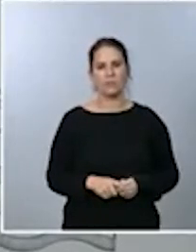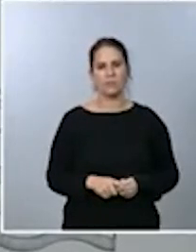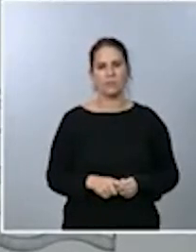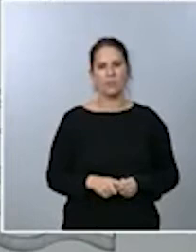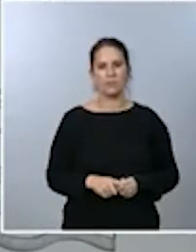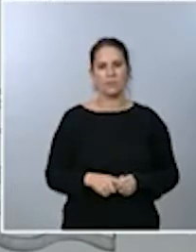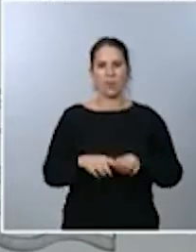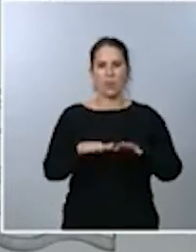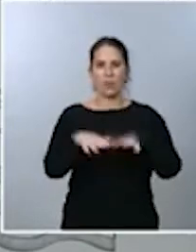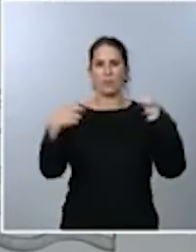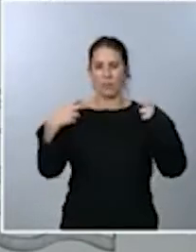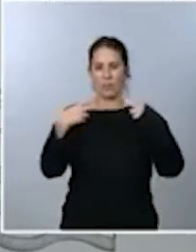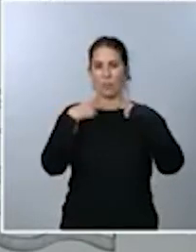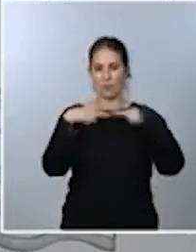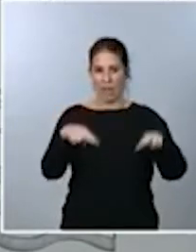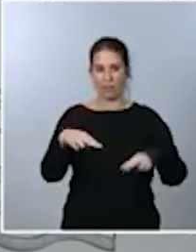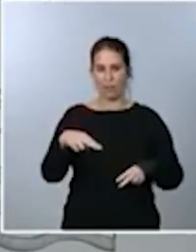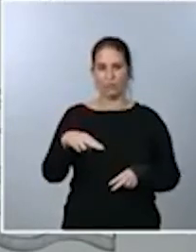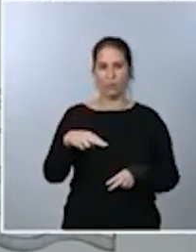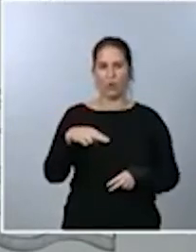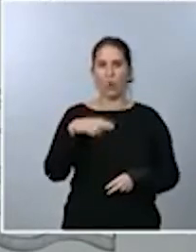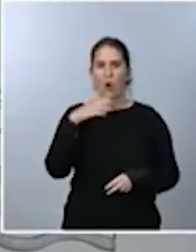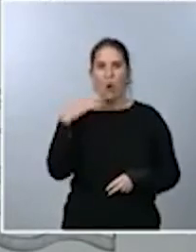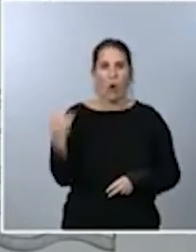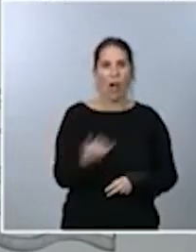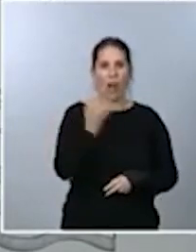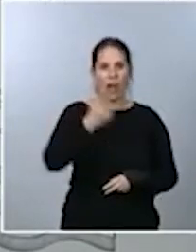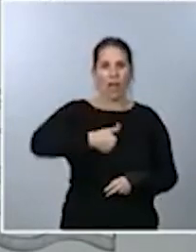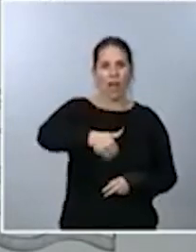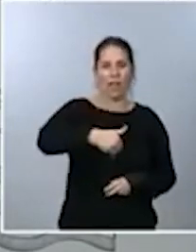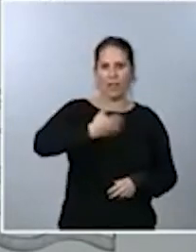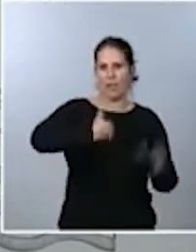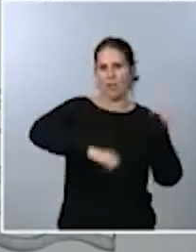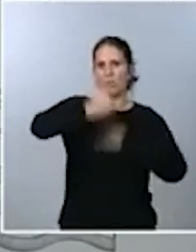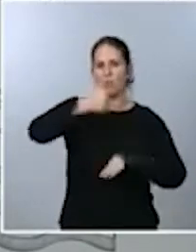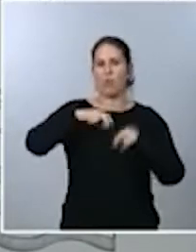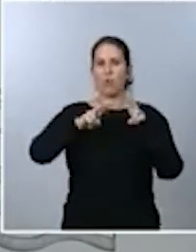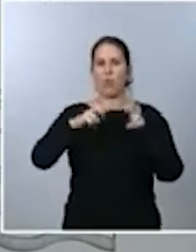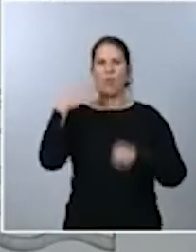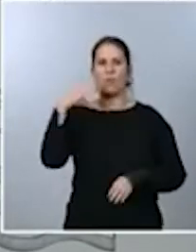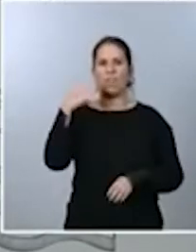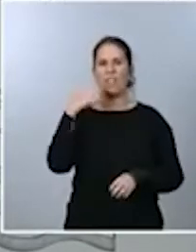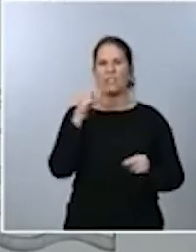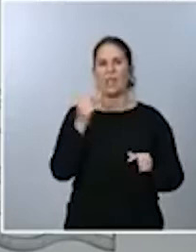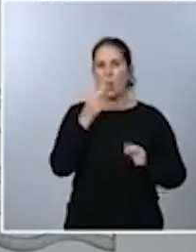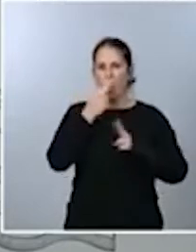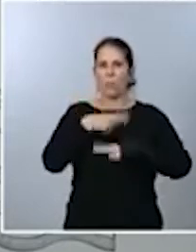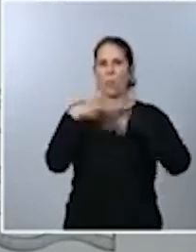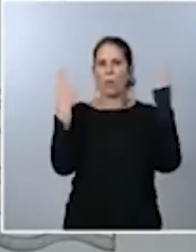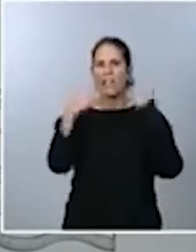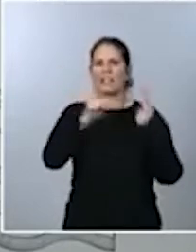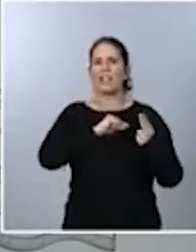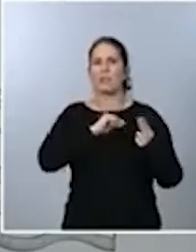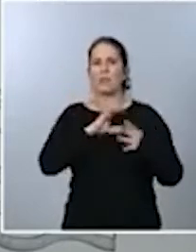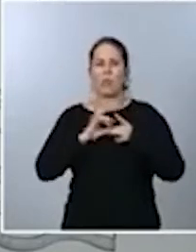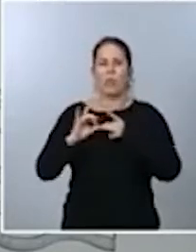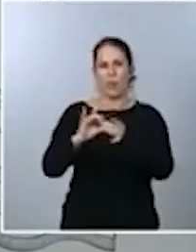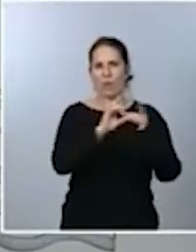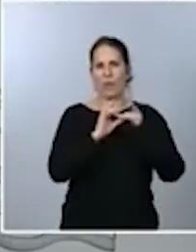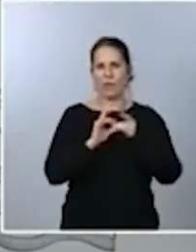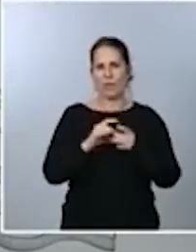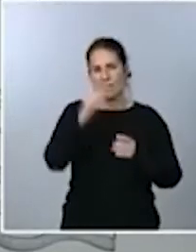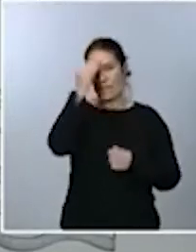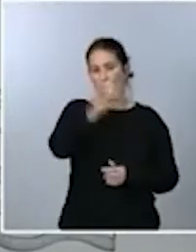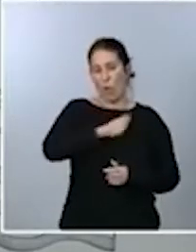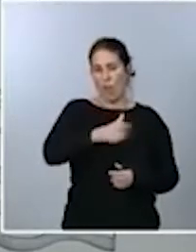en algo tan importante, tan vital como son las nuevas cuentas públicas, ese sentimiento de unidad que yo creo que todos los ciudadanos anhelan y que el